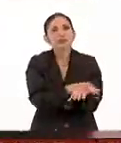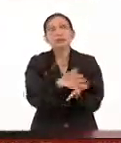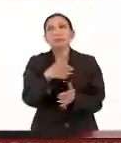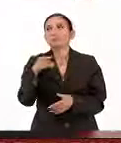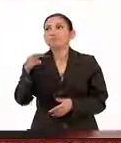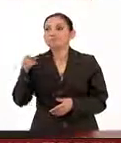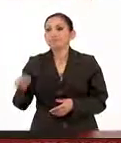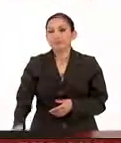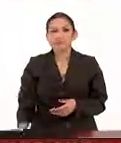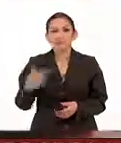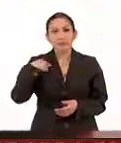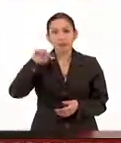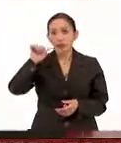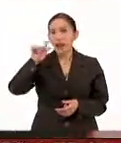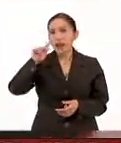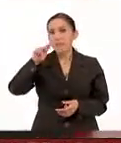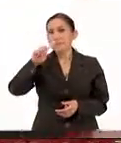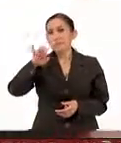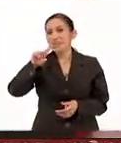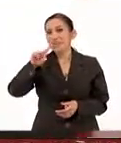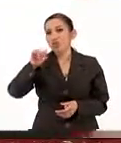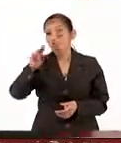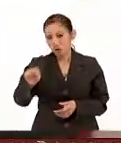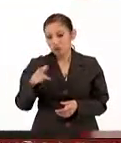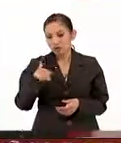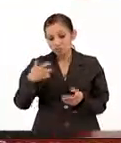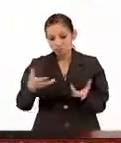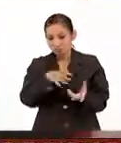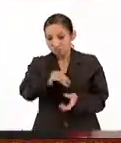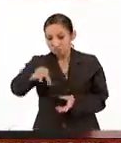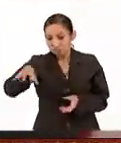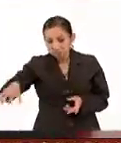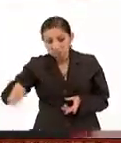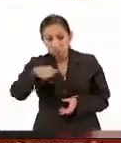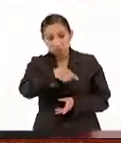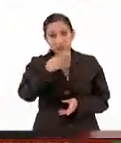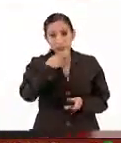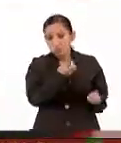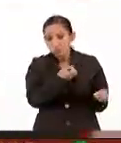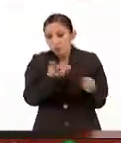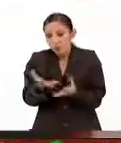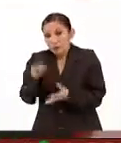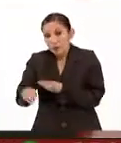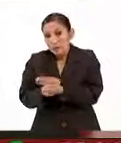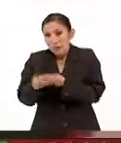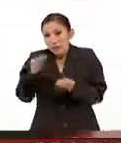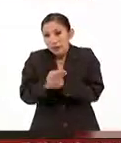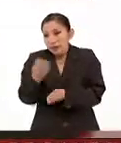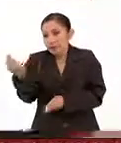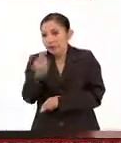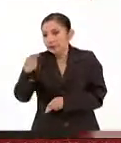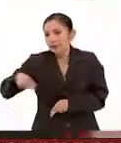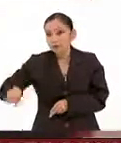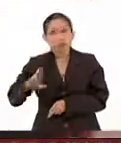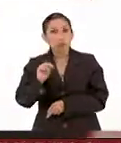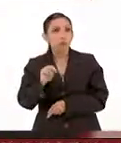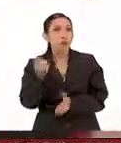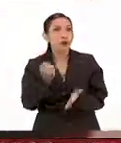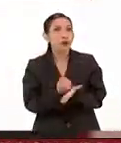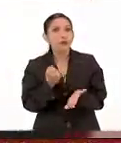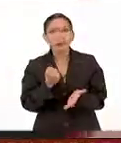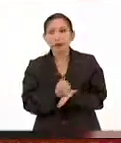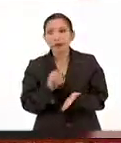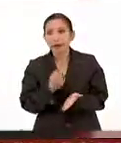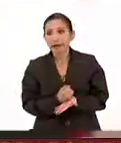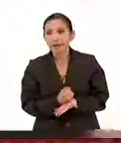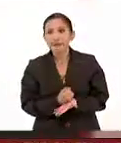los almidones, lo que nos está aportando es esa materia prima que no necesariamente